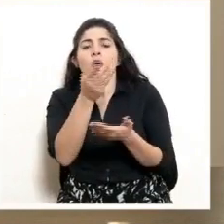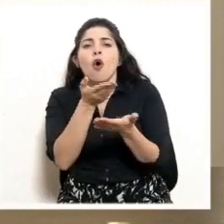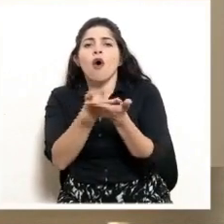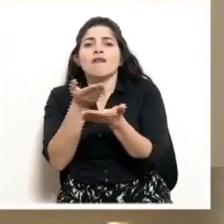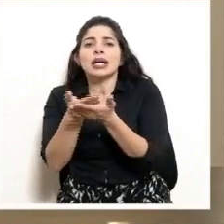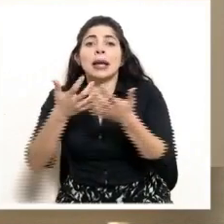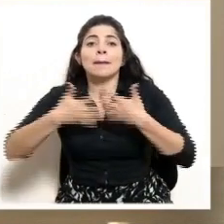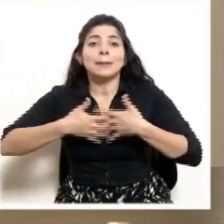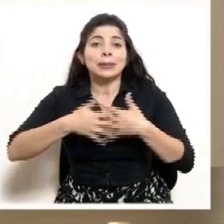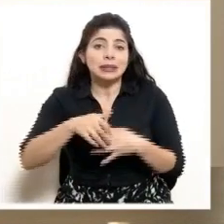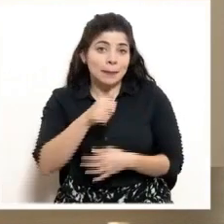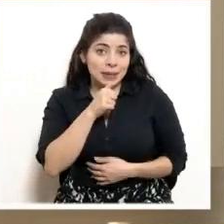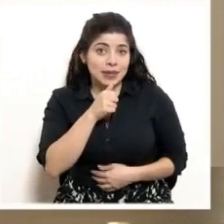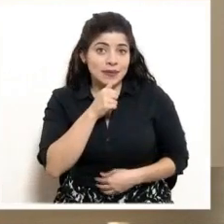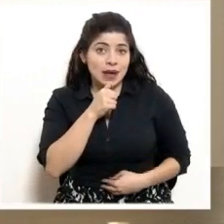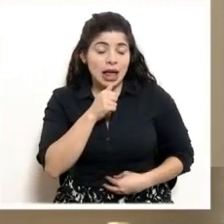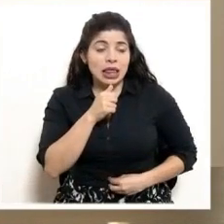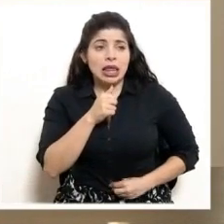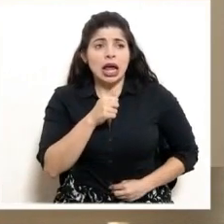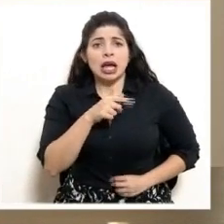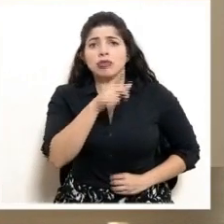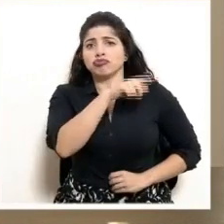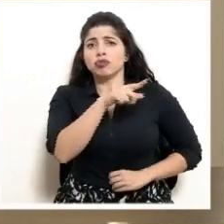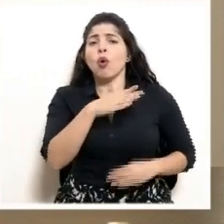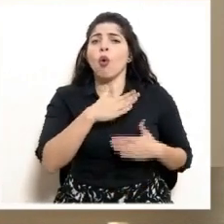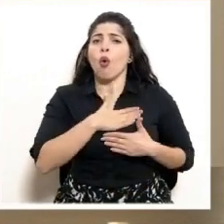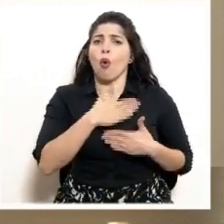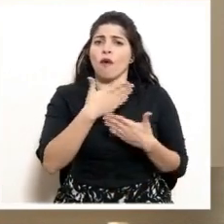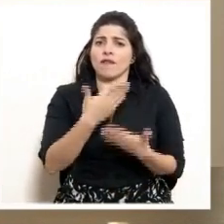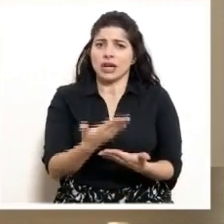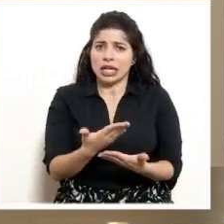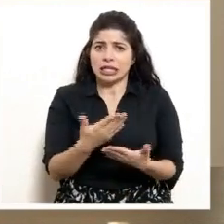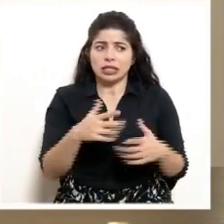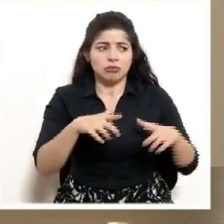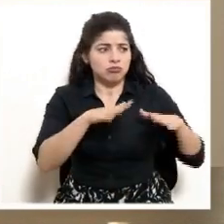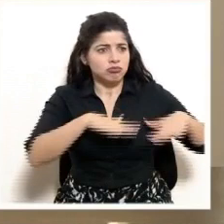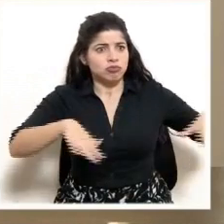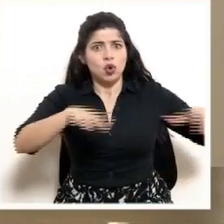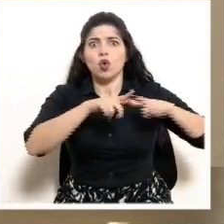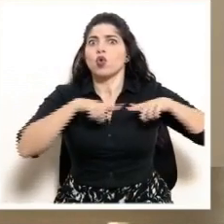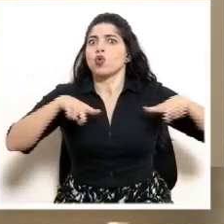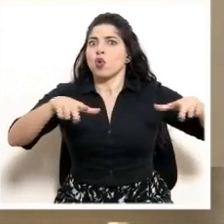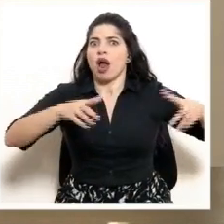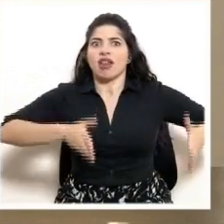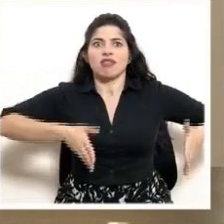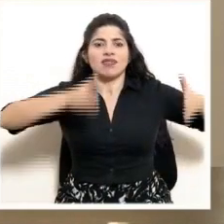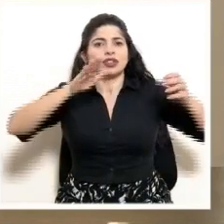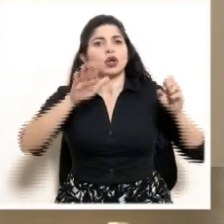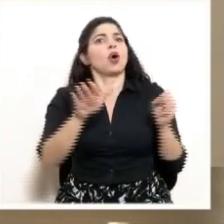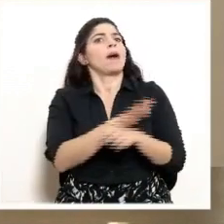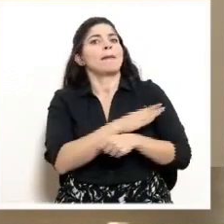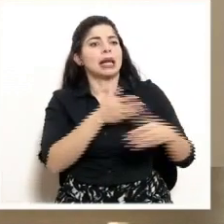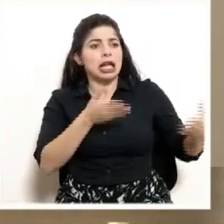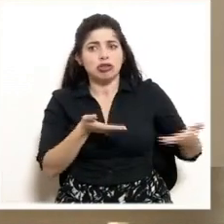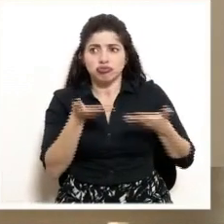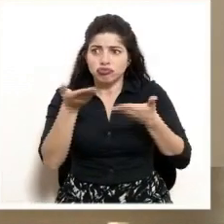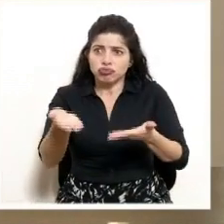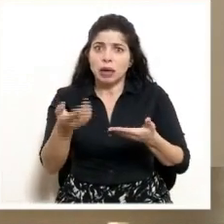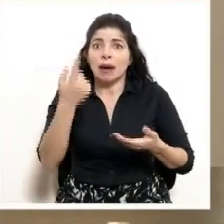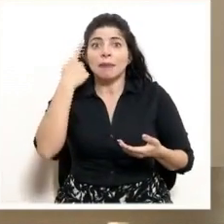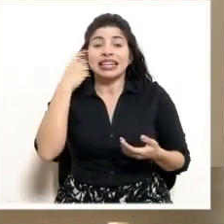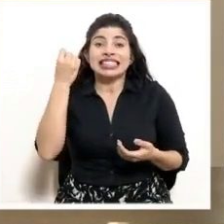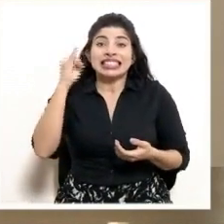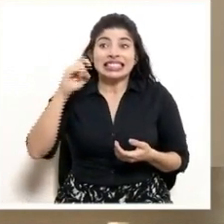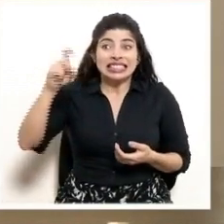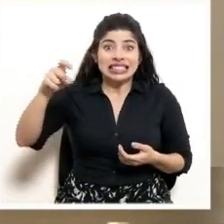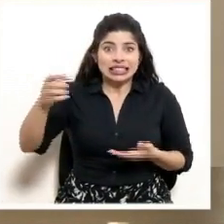empresa privada en donde han ofrecido instalaciones completas para poder ser habilitadas en caso